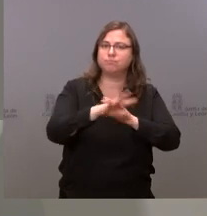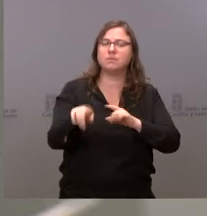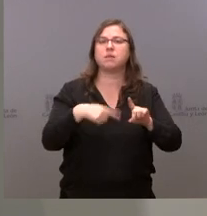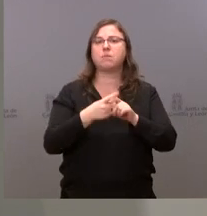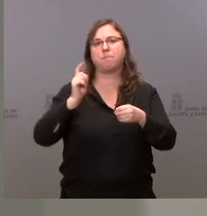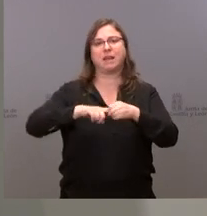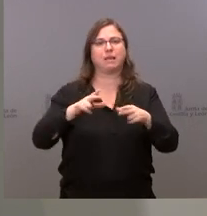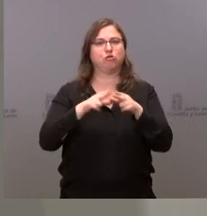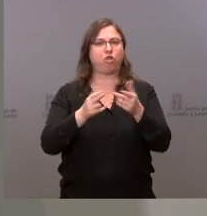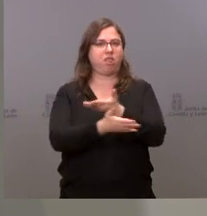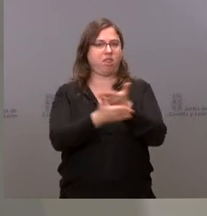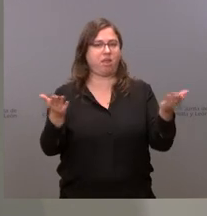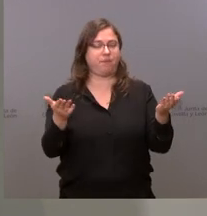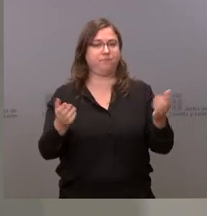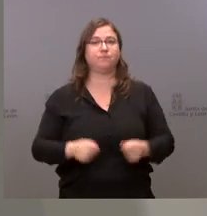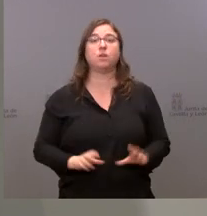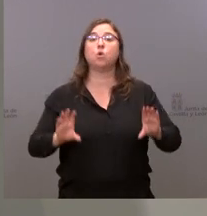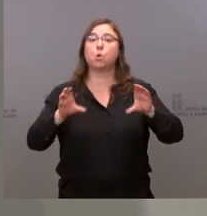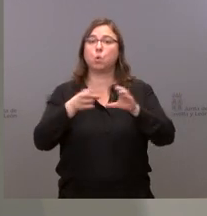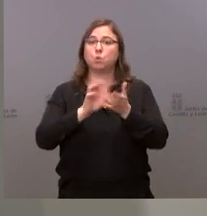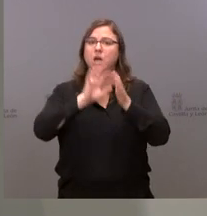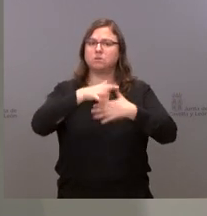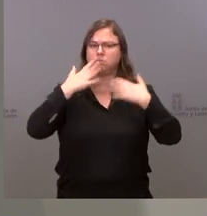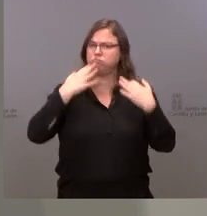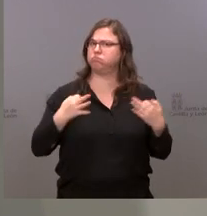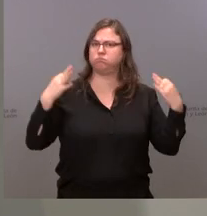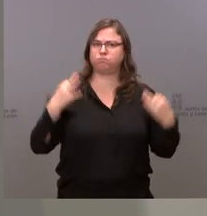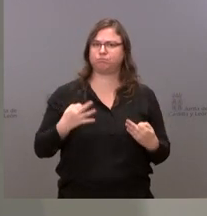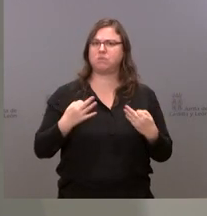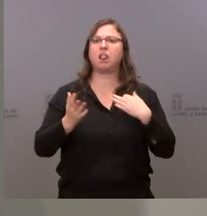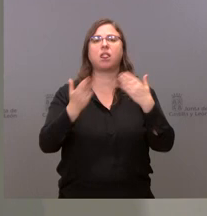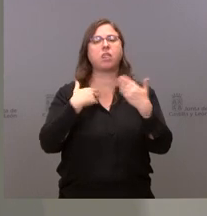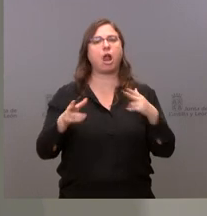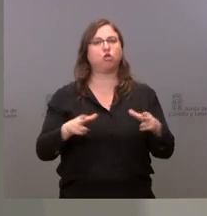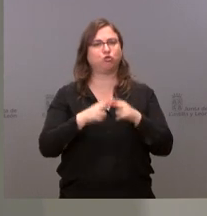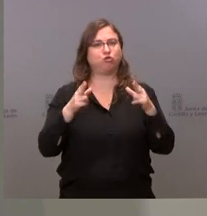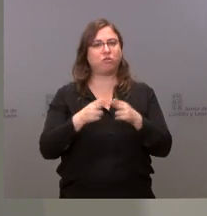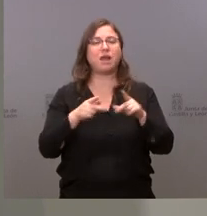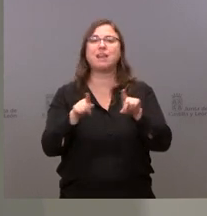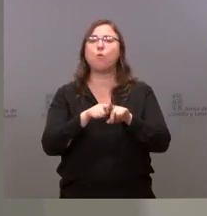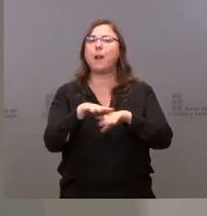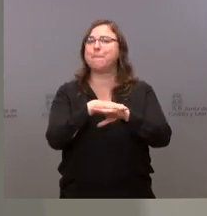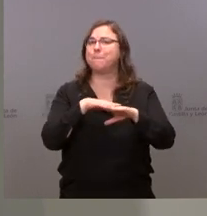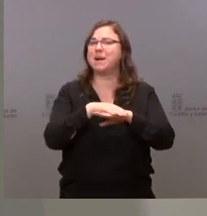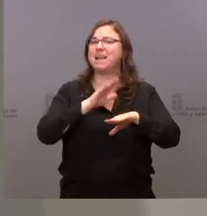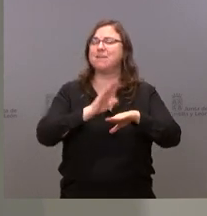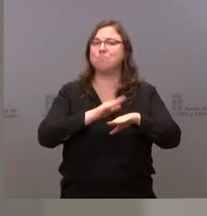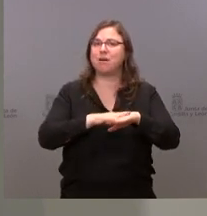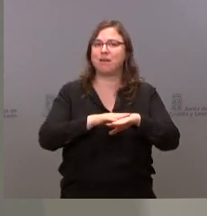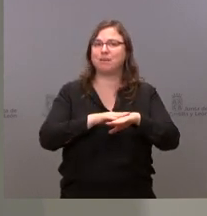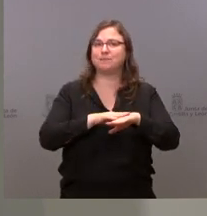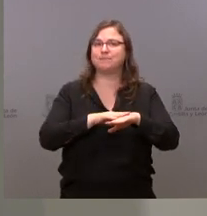de la sociedad. La Junta de Castilla y León cree firmemente en el diálogo social como instrumento para favorecer